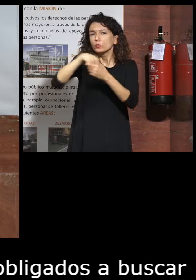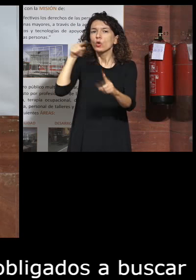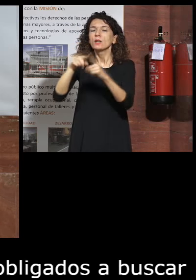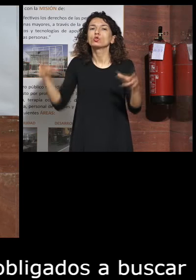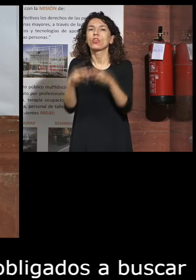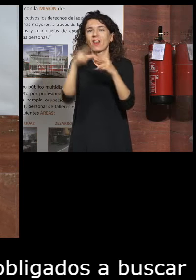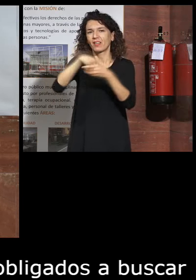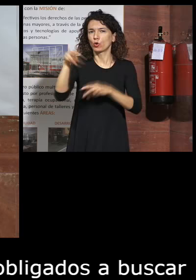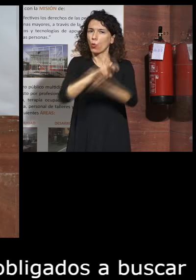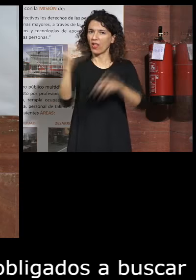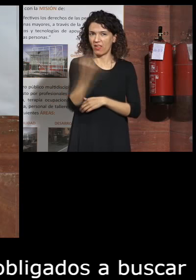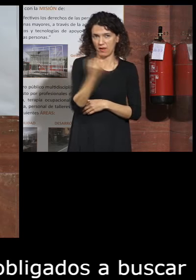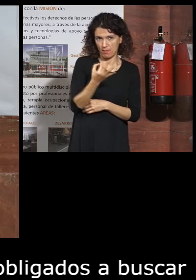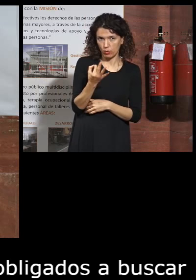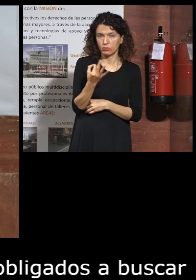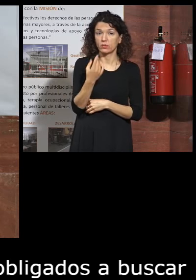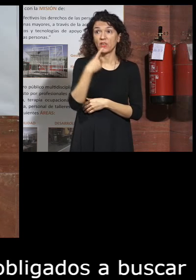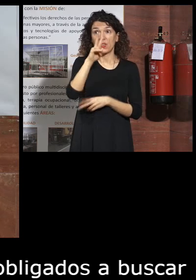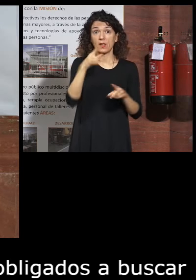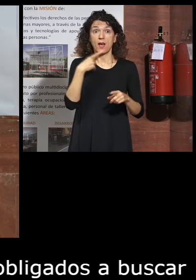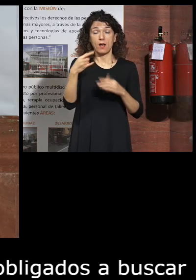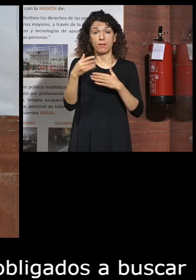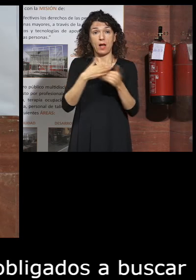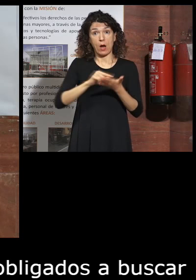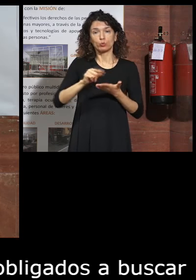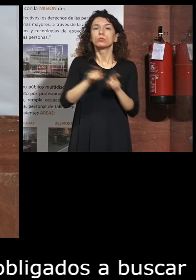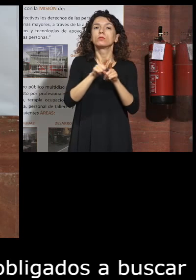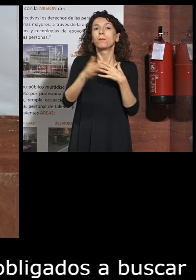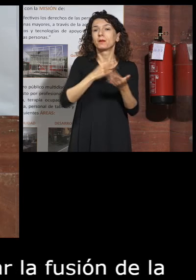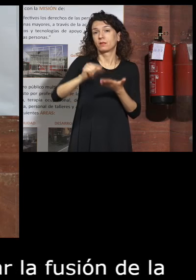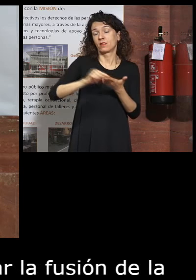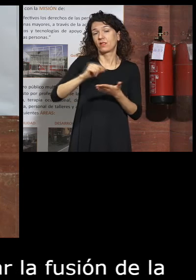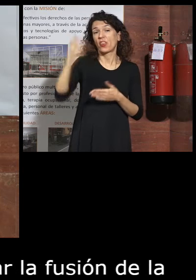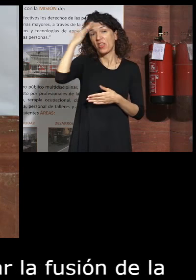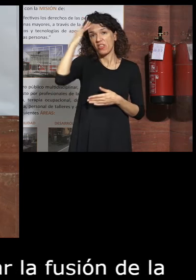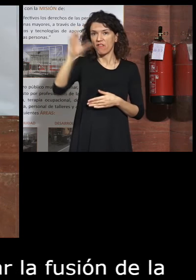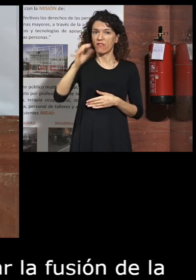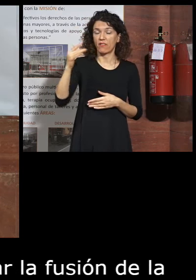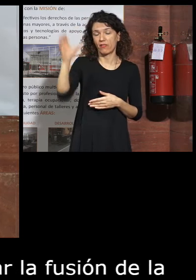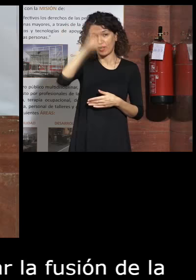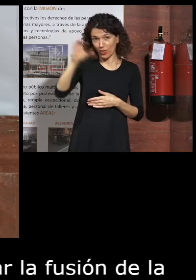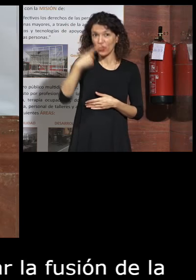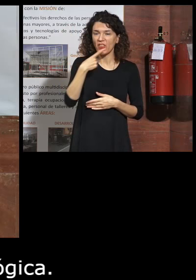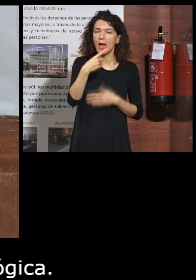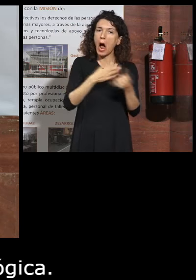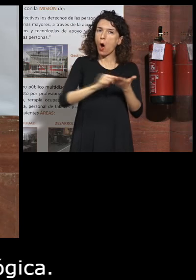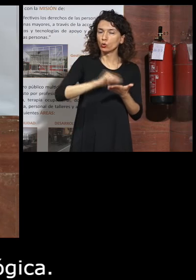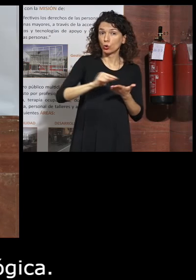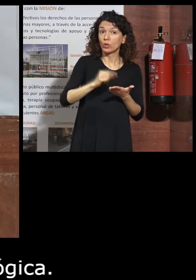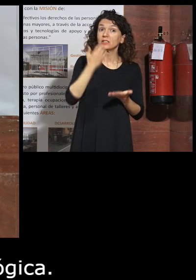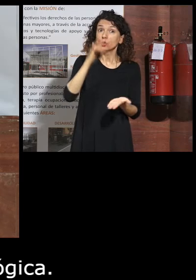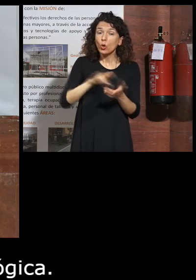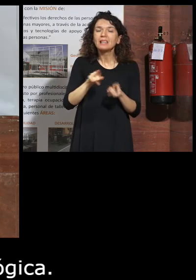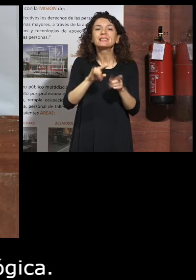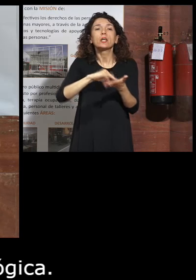Decía Arthur C. Crark, uno de los principales autores de ciencia ficción que ha habido, que cuando la tecnología